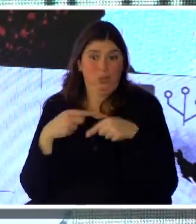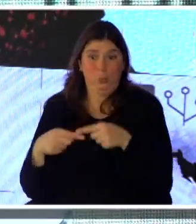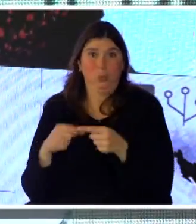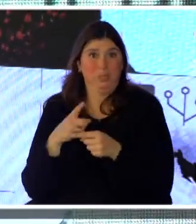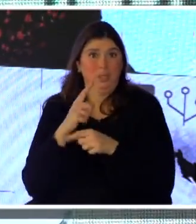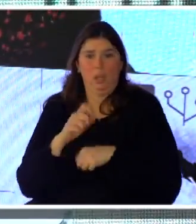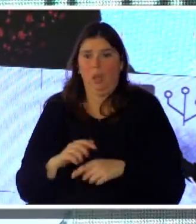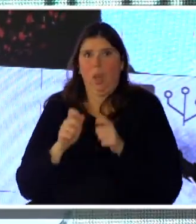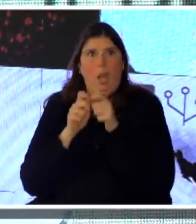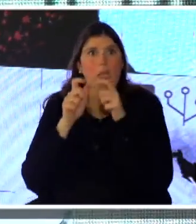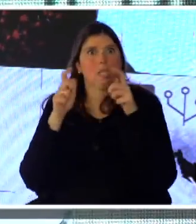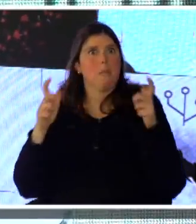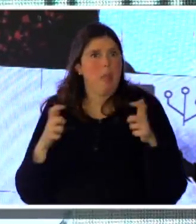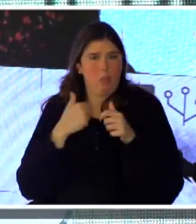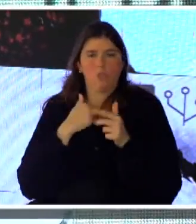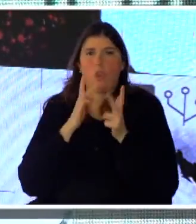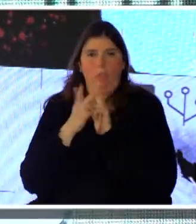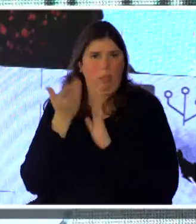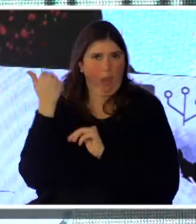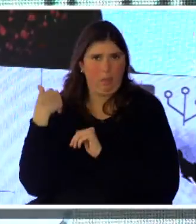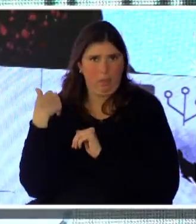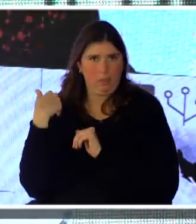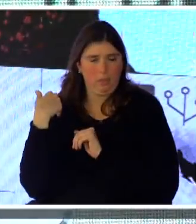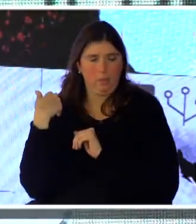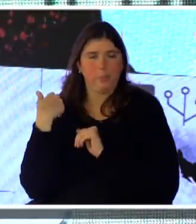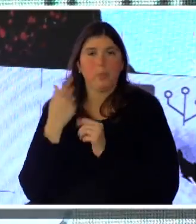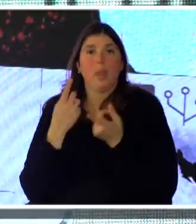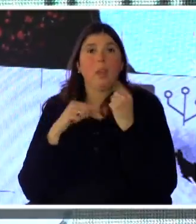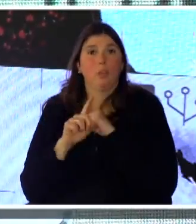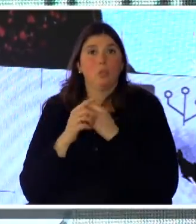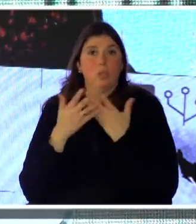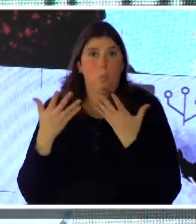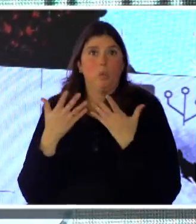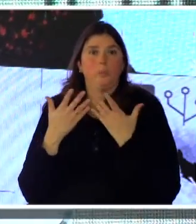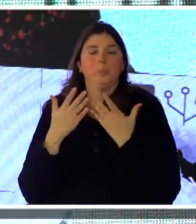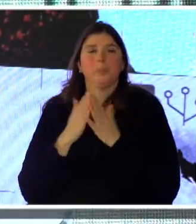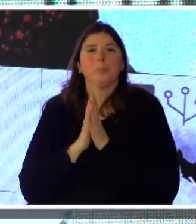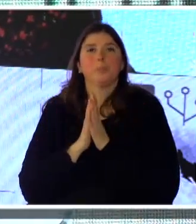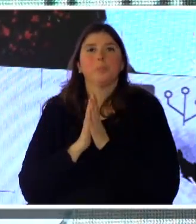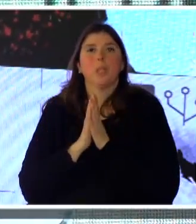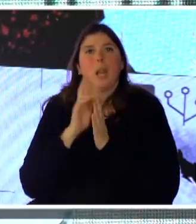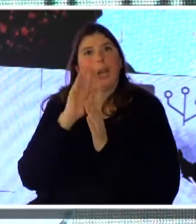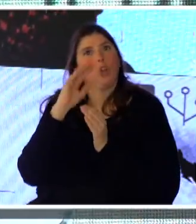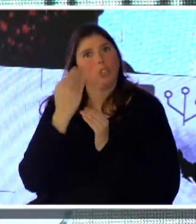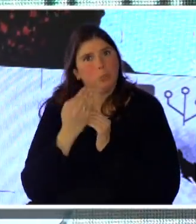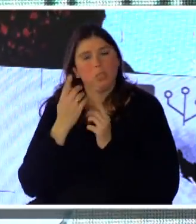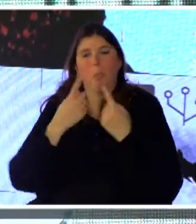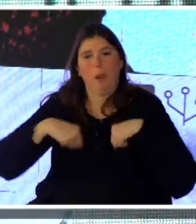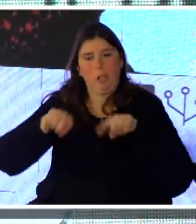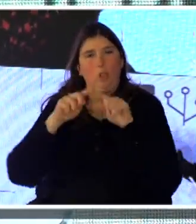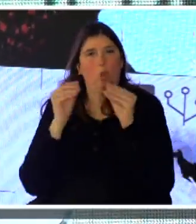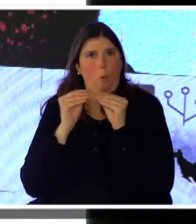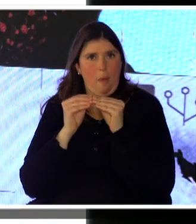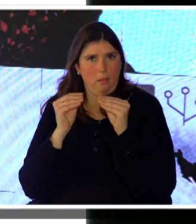crecimiento del que les estaba comentando. Así que, bueno, venga el reconocimiento para todos los compañeros